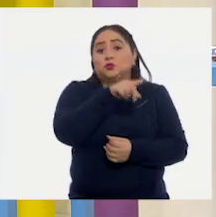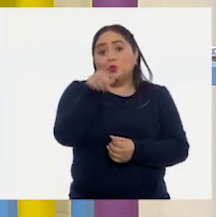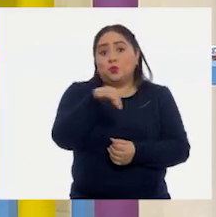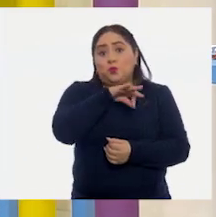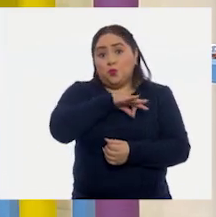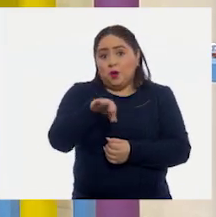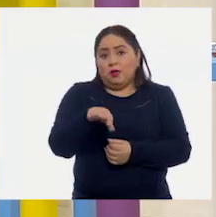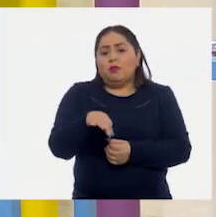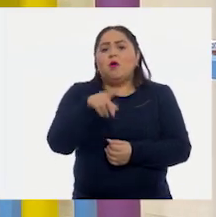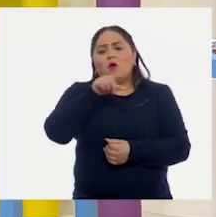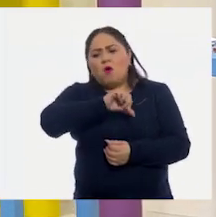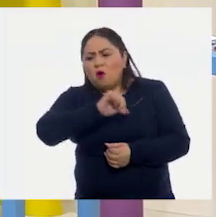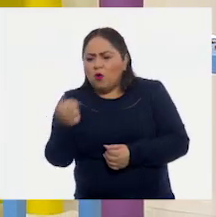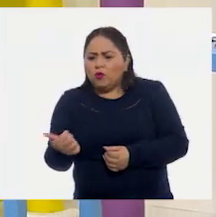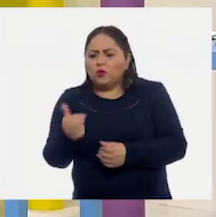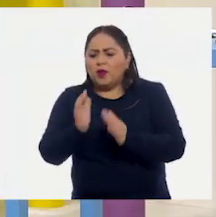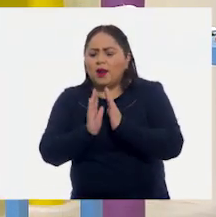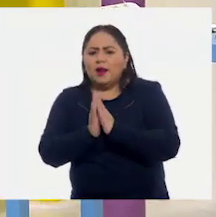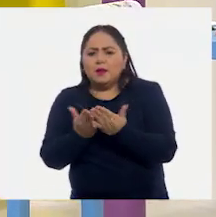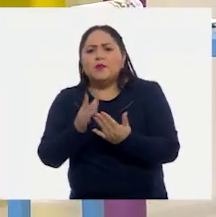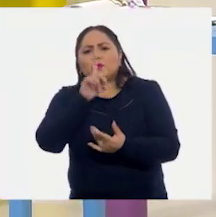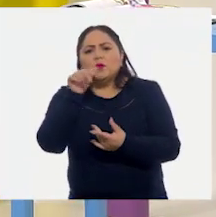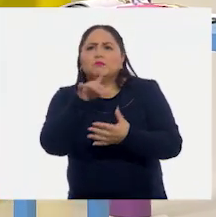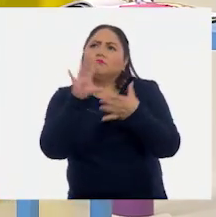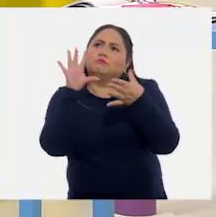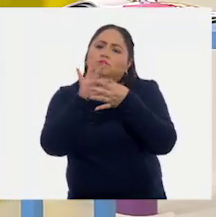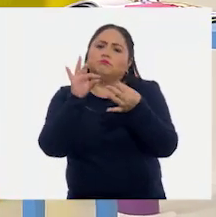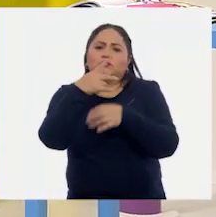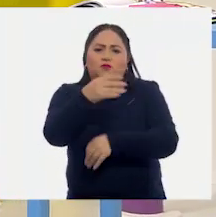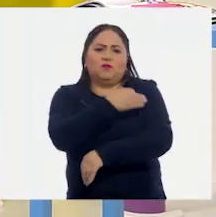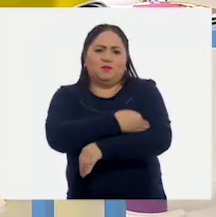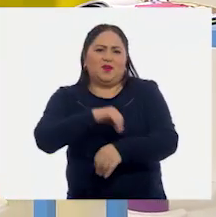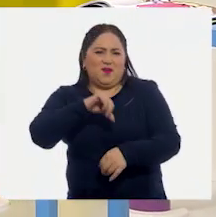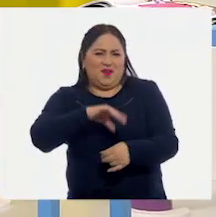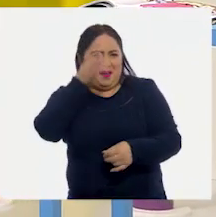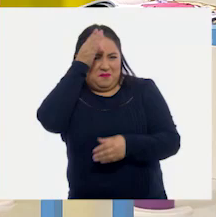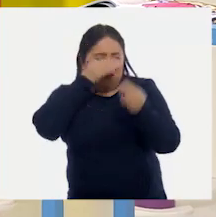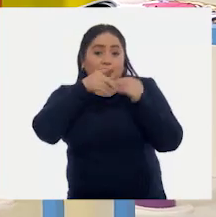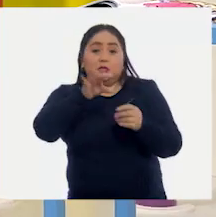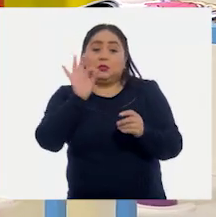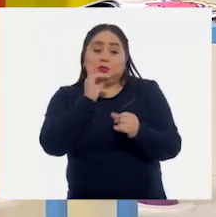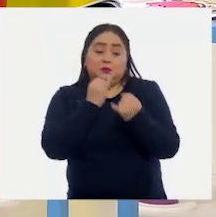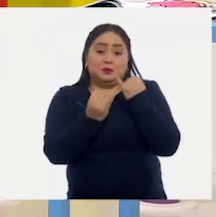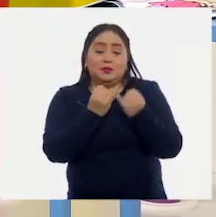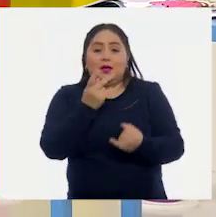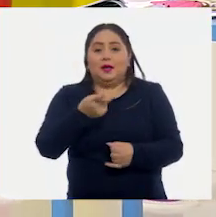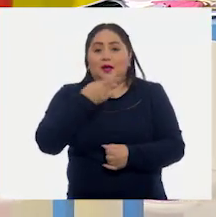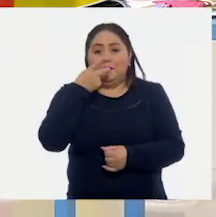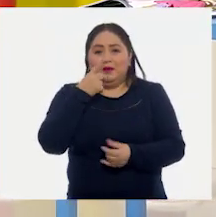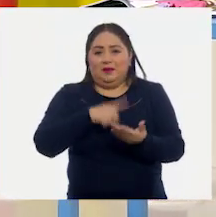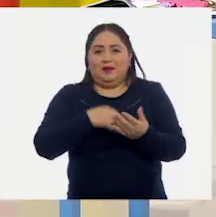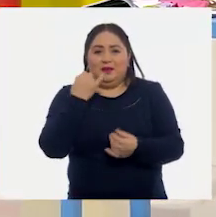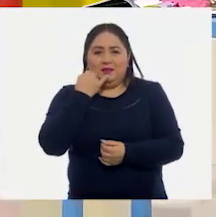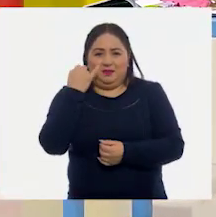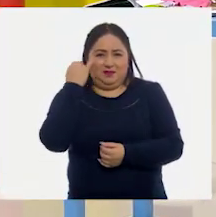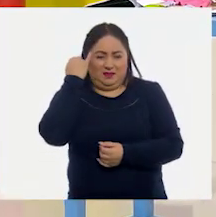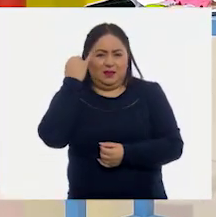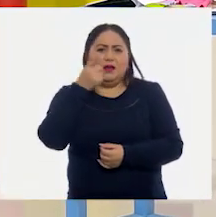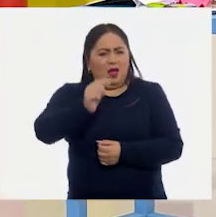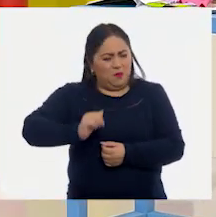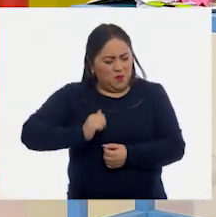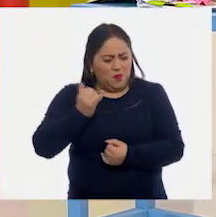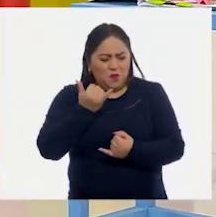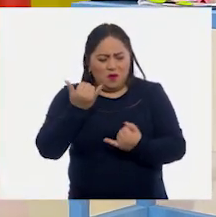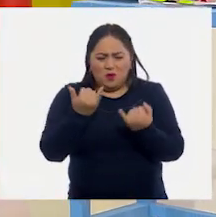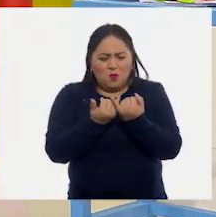es posible, consulta otros libros y comenta el tema de hoy con tu familia. Si tienes la fortuna de hablar una lengua indígena, aprovecha